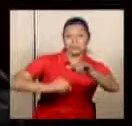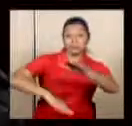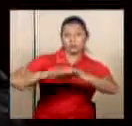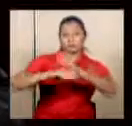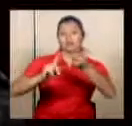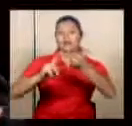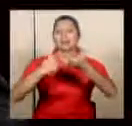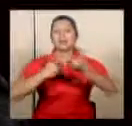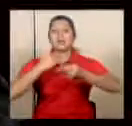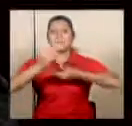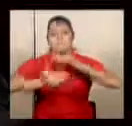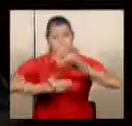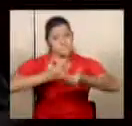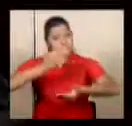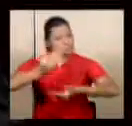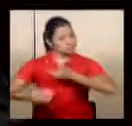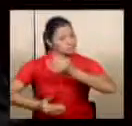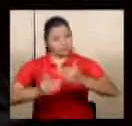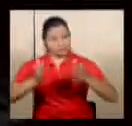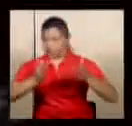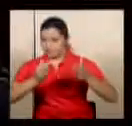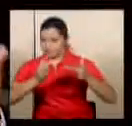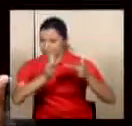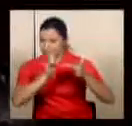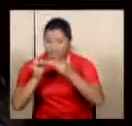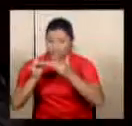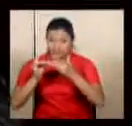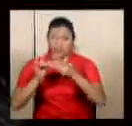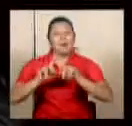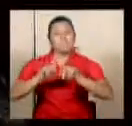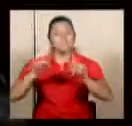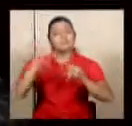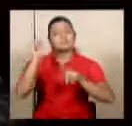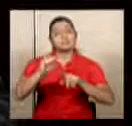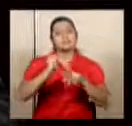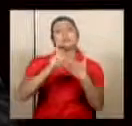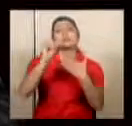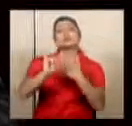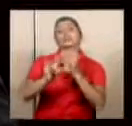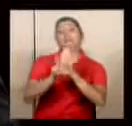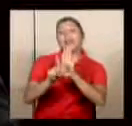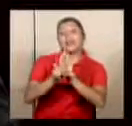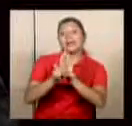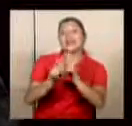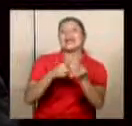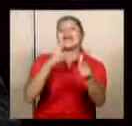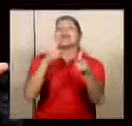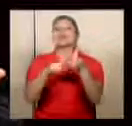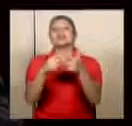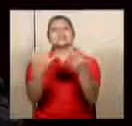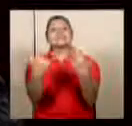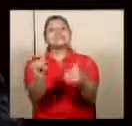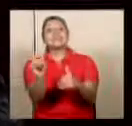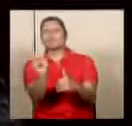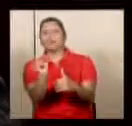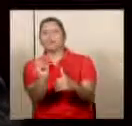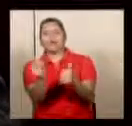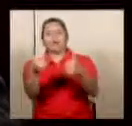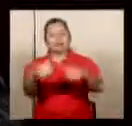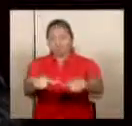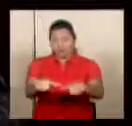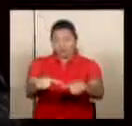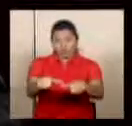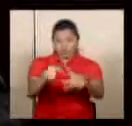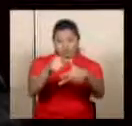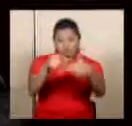procedimiento súper especial, pero es un proyecto de ley y desde ese punto de vista, al no existir un dictamen sobre el